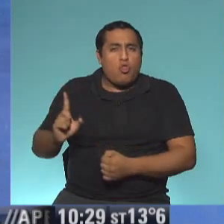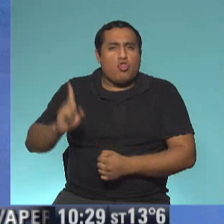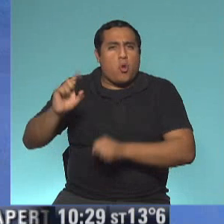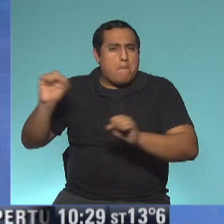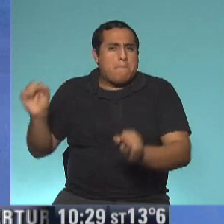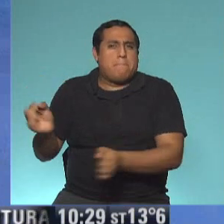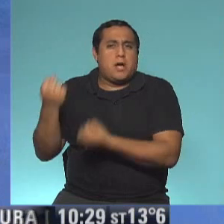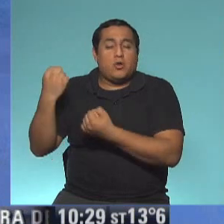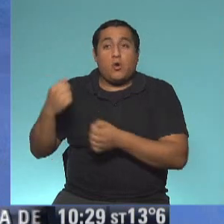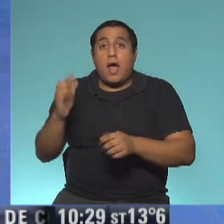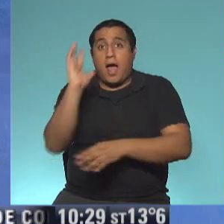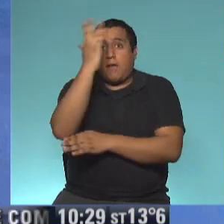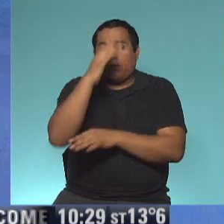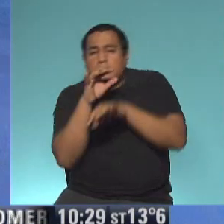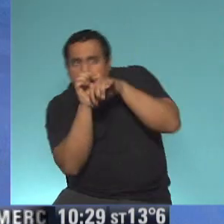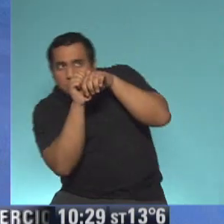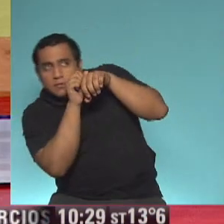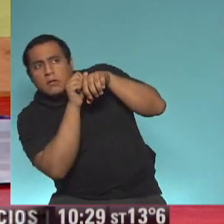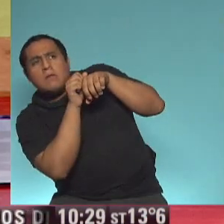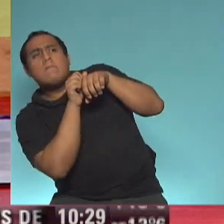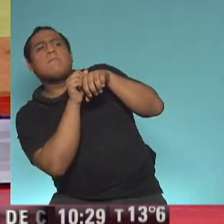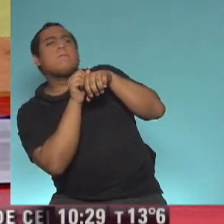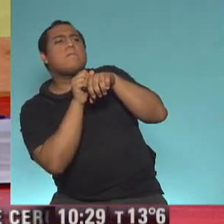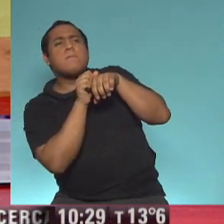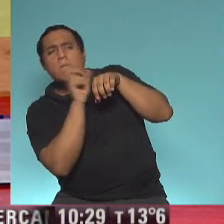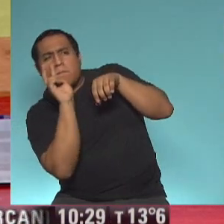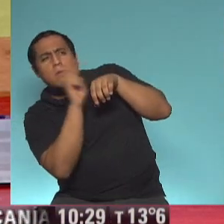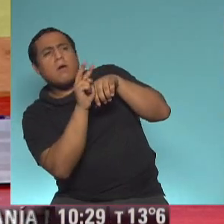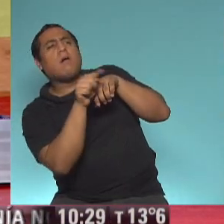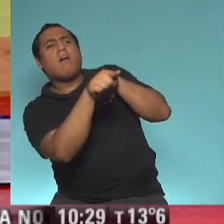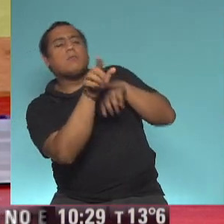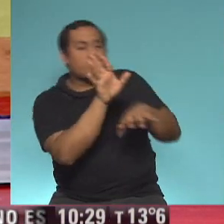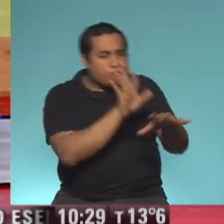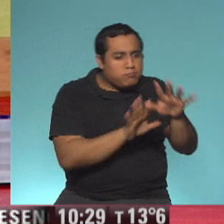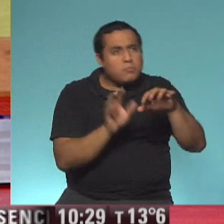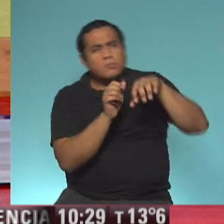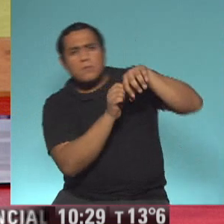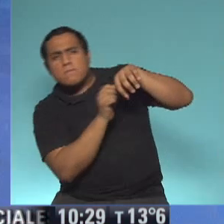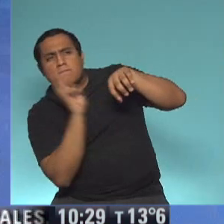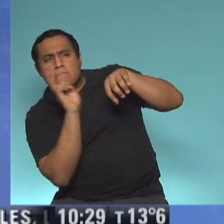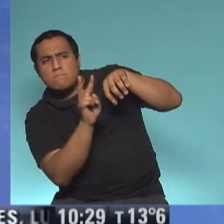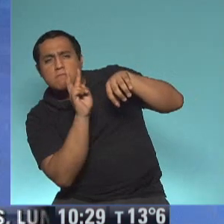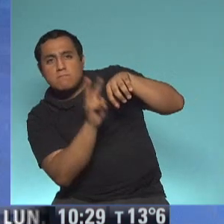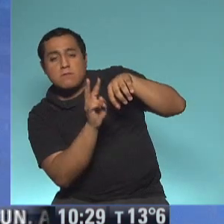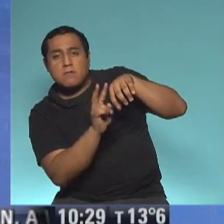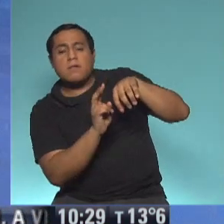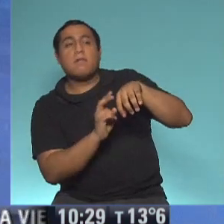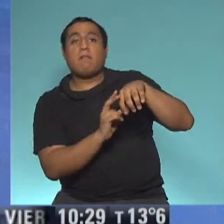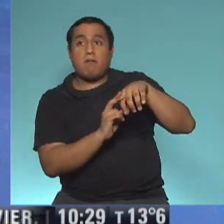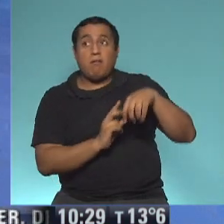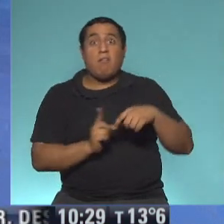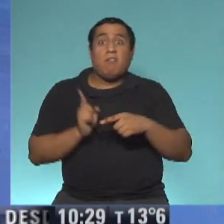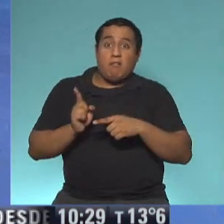atrás de unos árboles, espiando. Añá, creación de Mainumbí. Ahora Añá